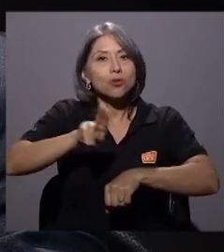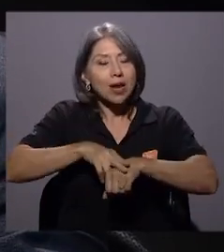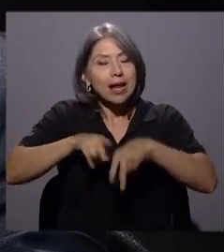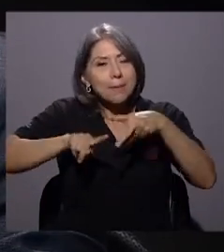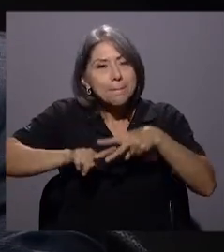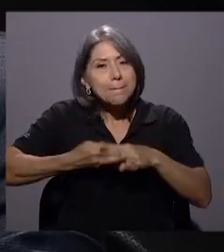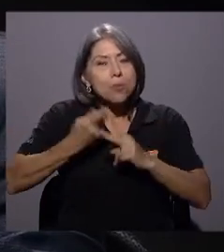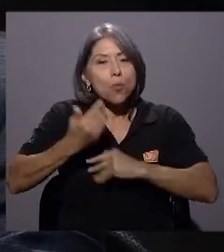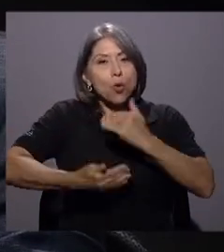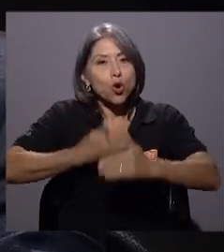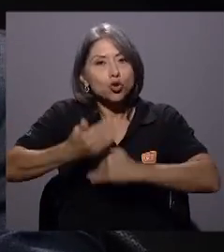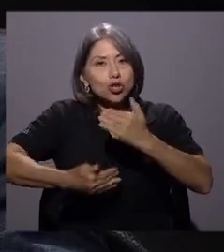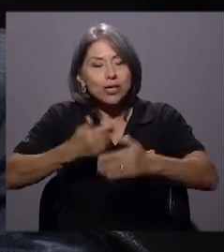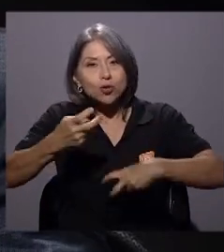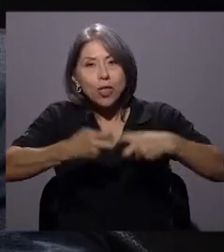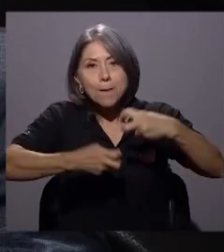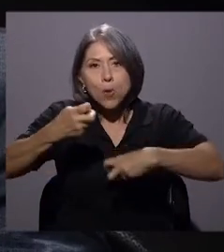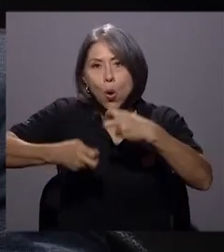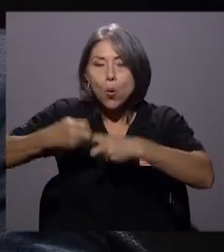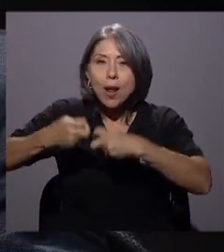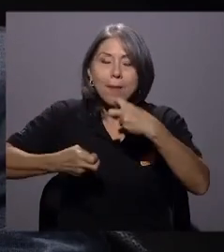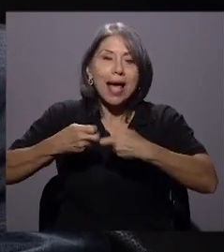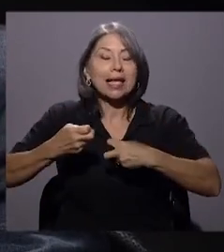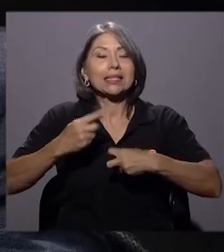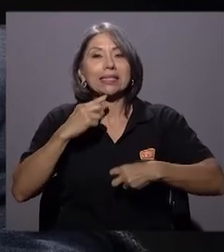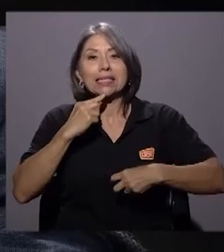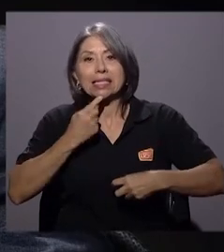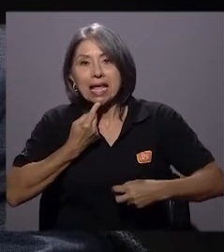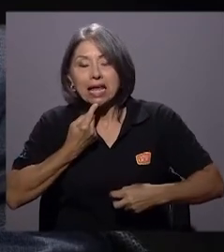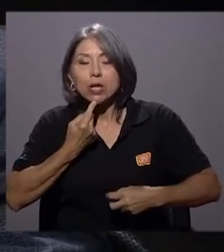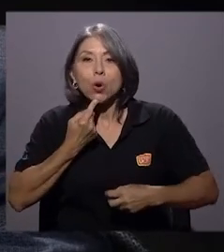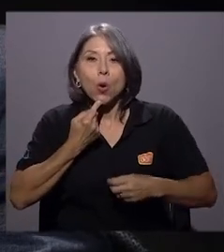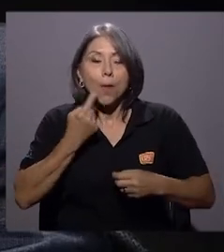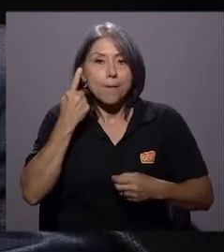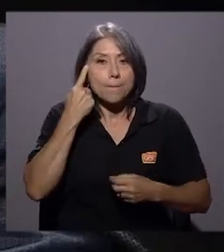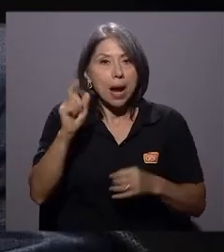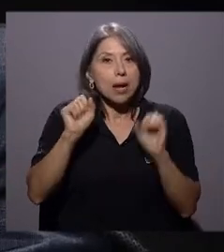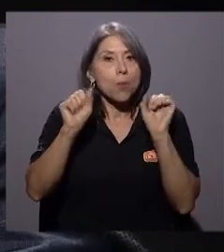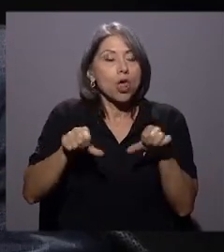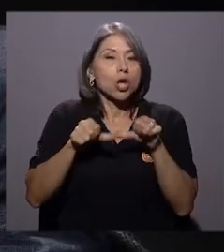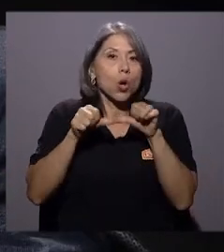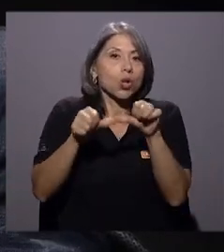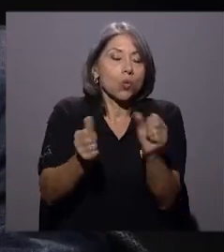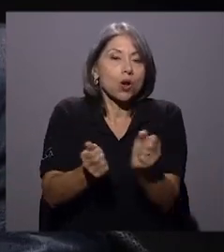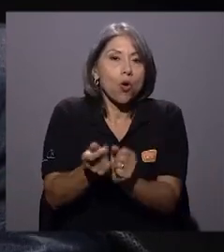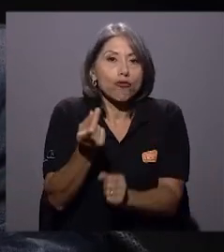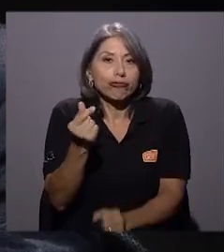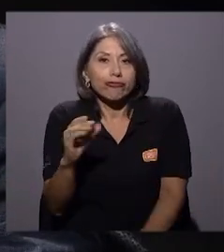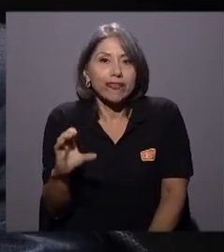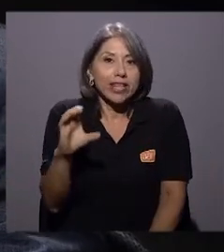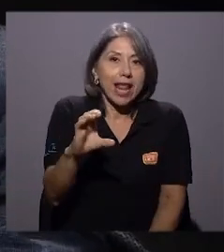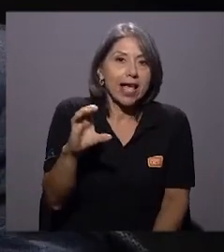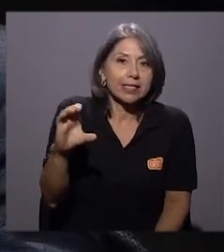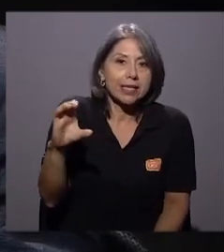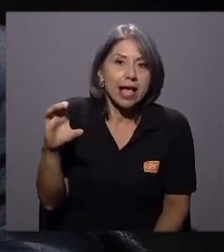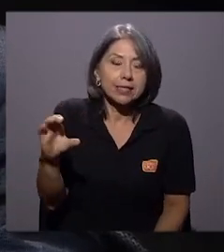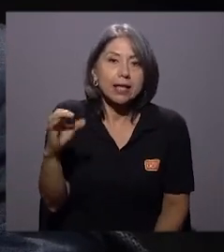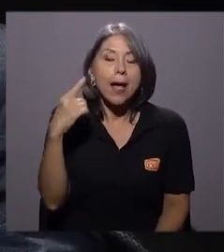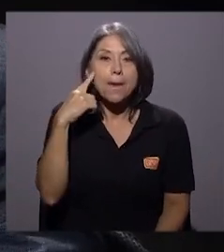problema muy serio para sostener sus finanzas porque los